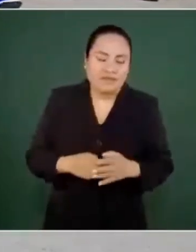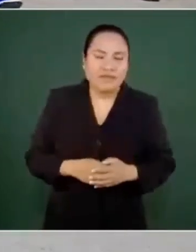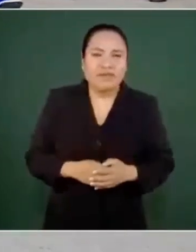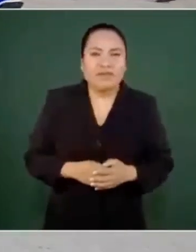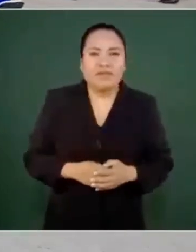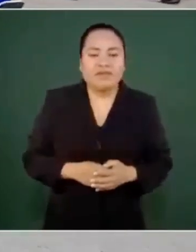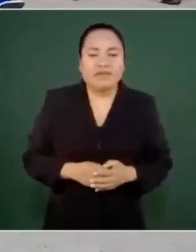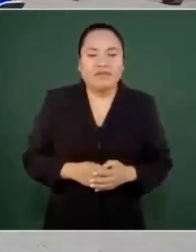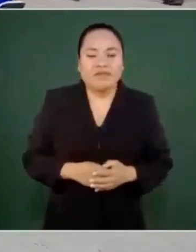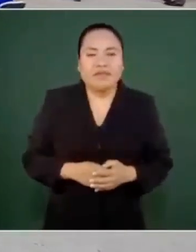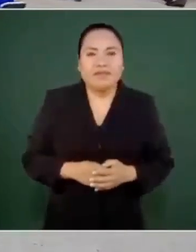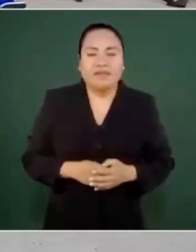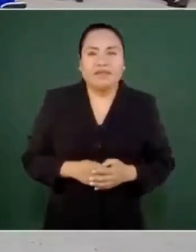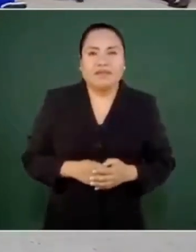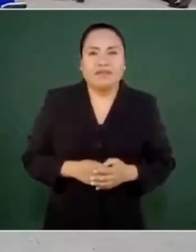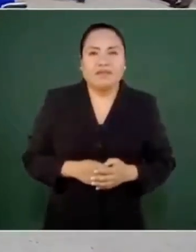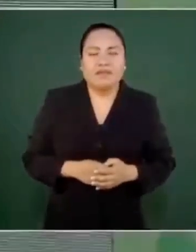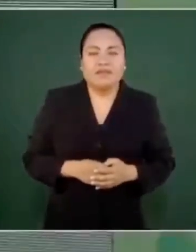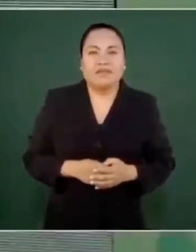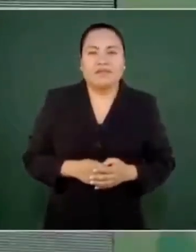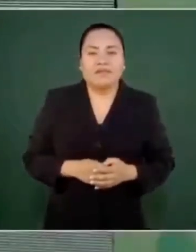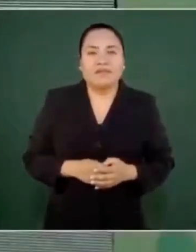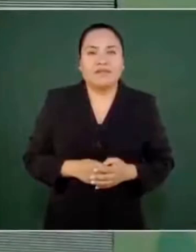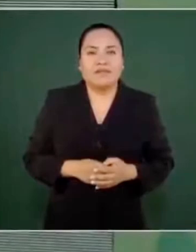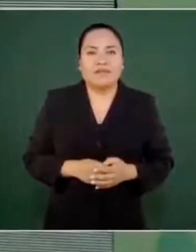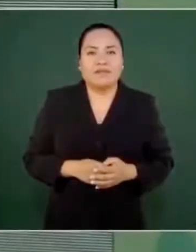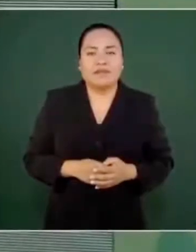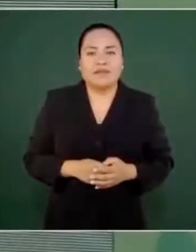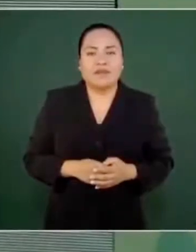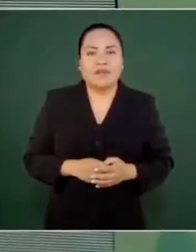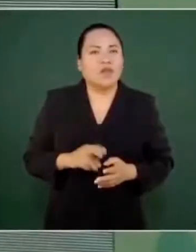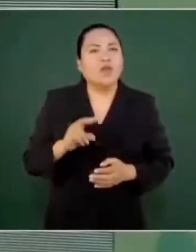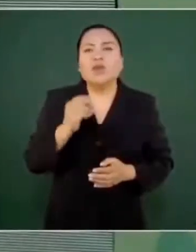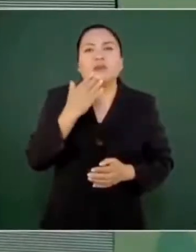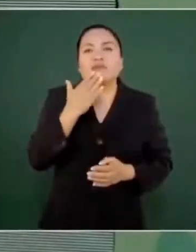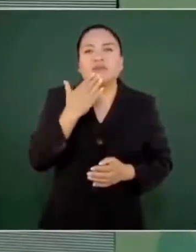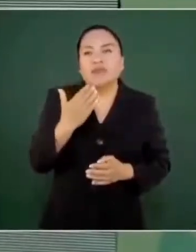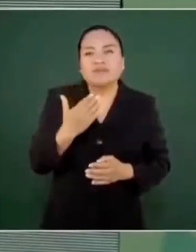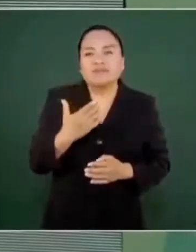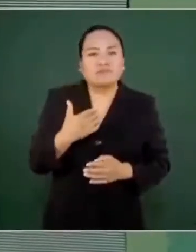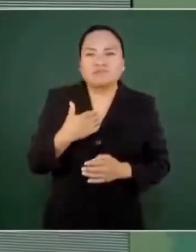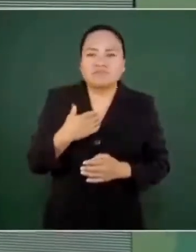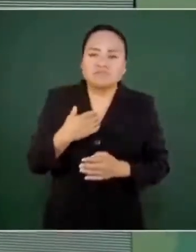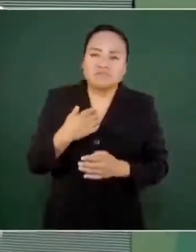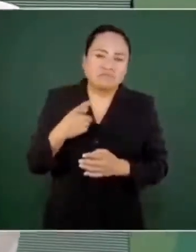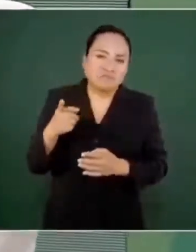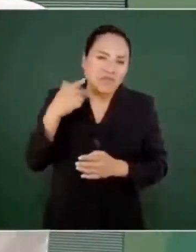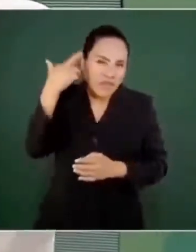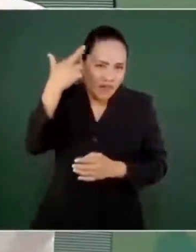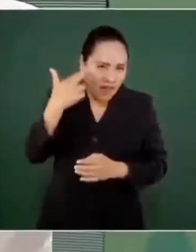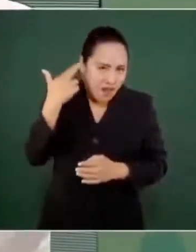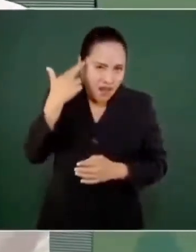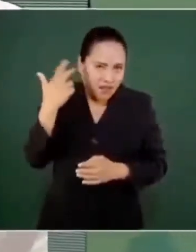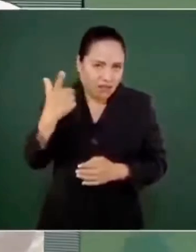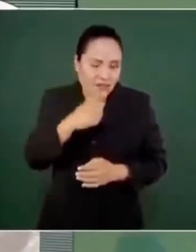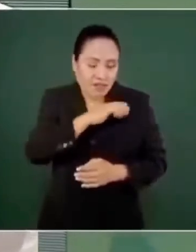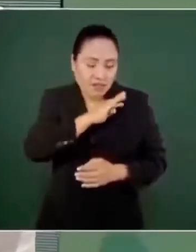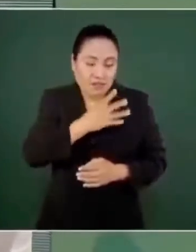no hay buena relación. Recibió o con el rey de España.